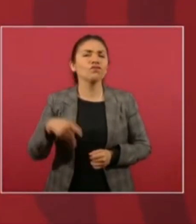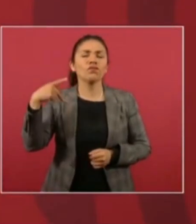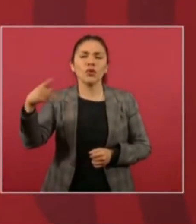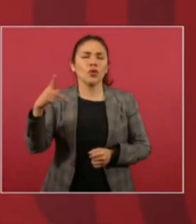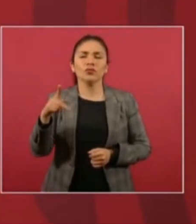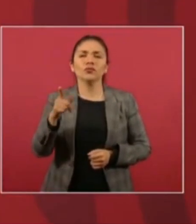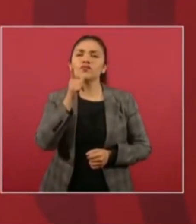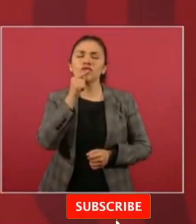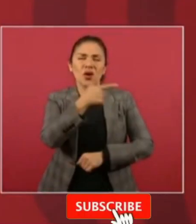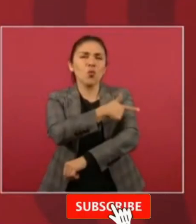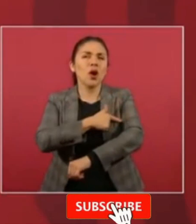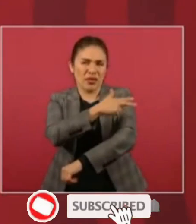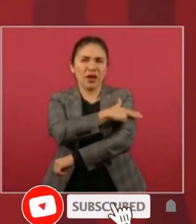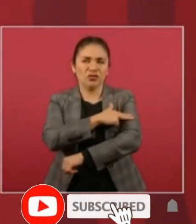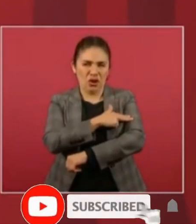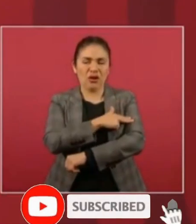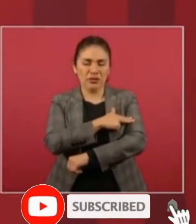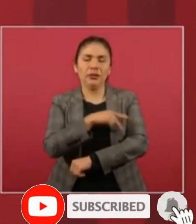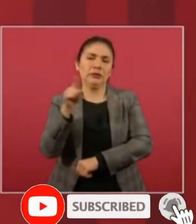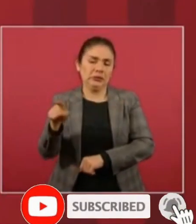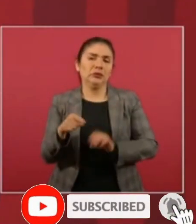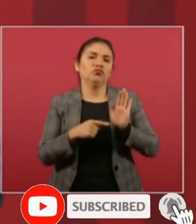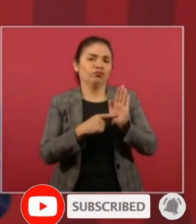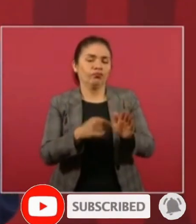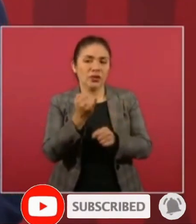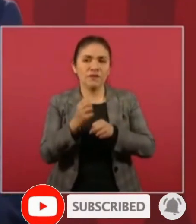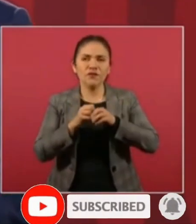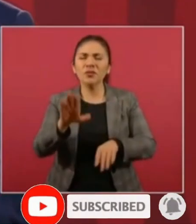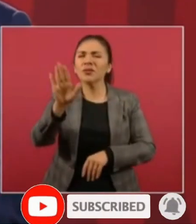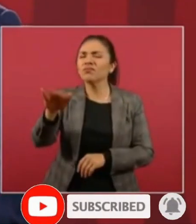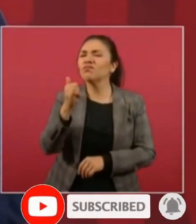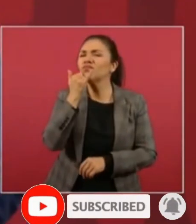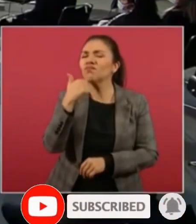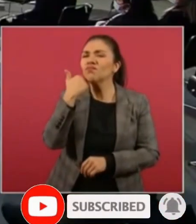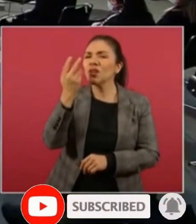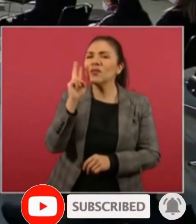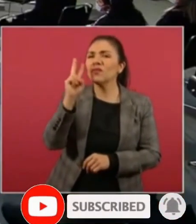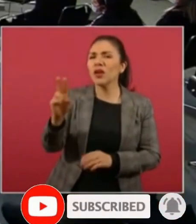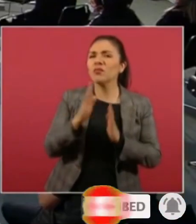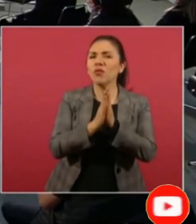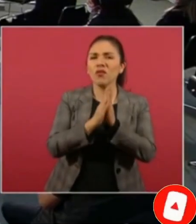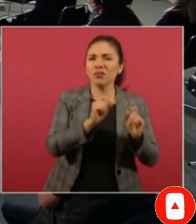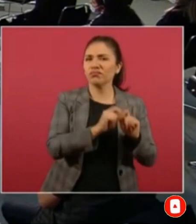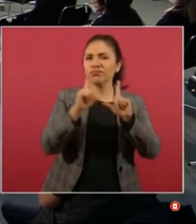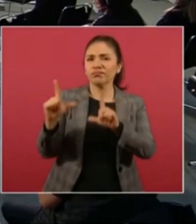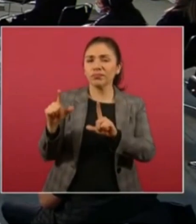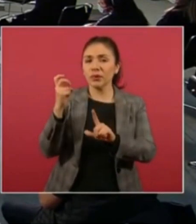Guardia Nacional. ¿Por qué no pones la lámina?